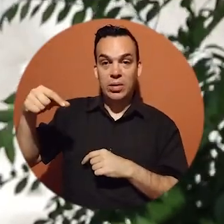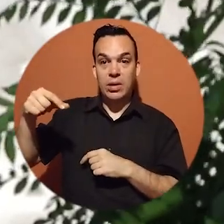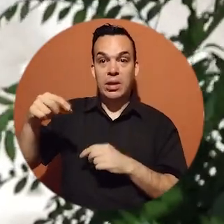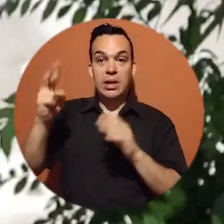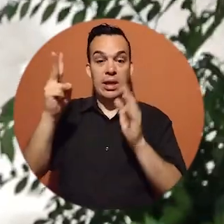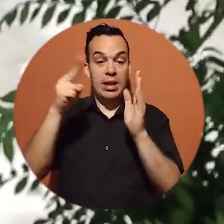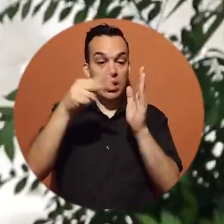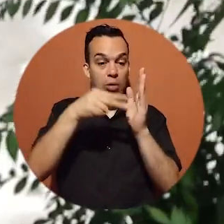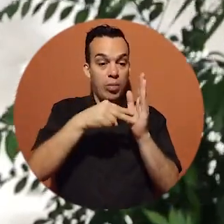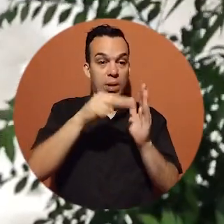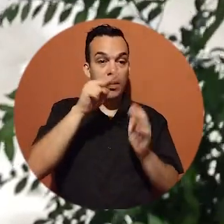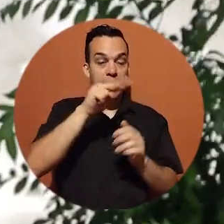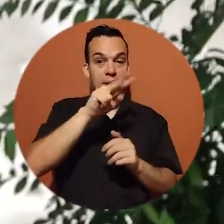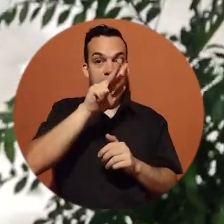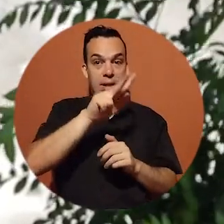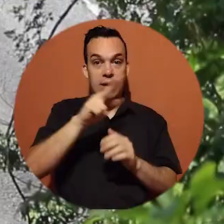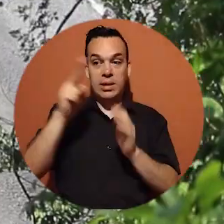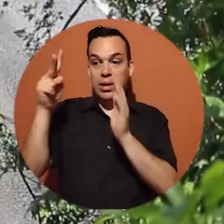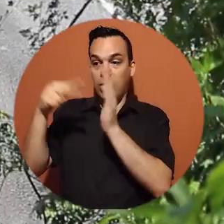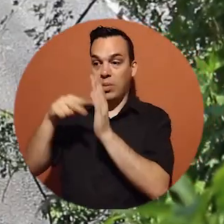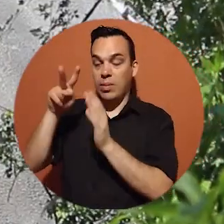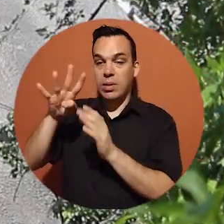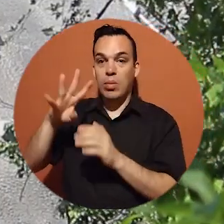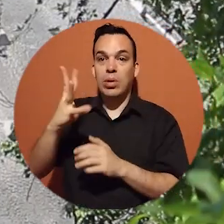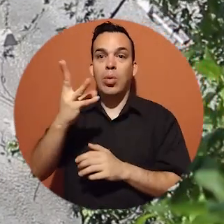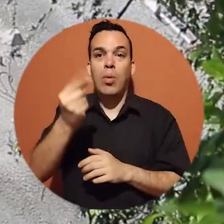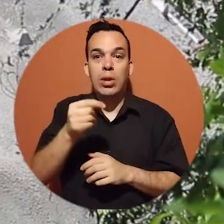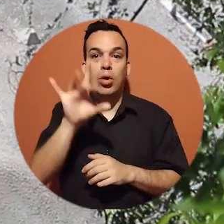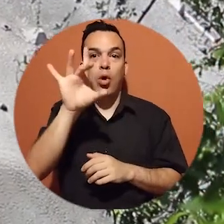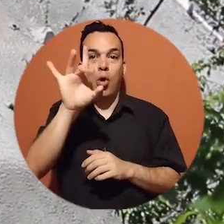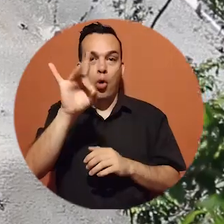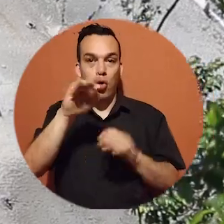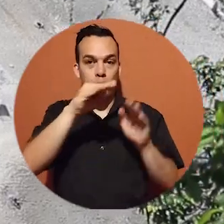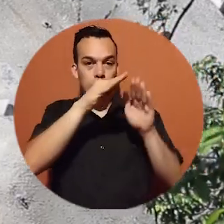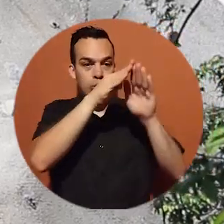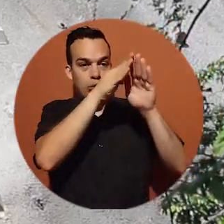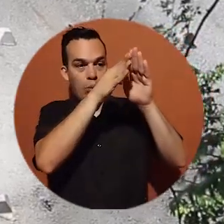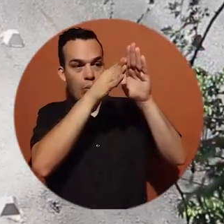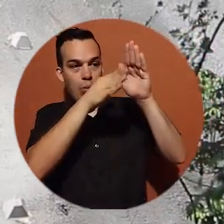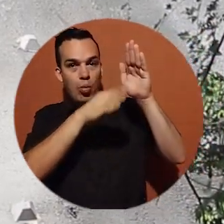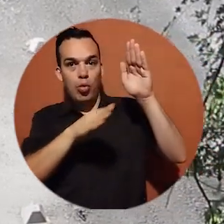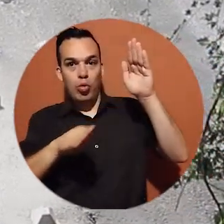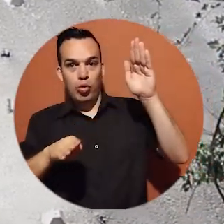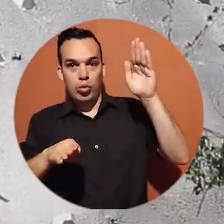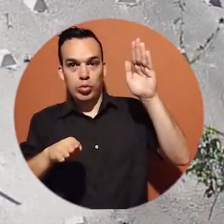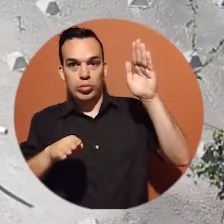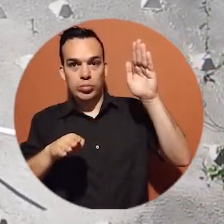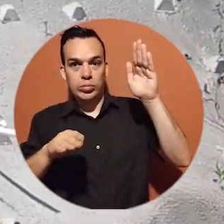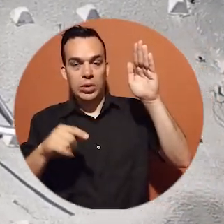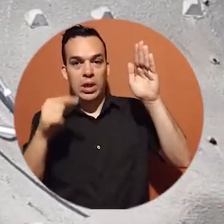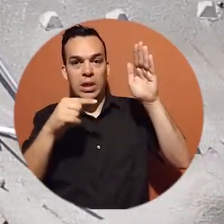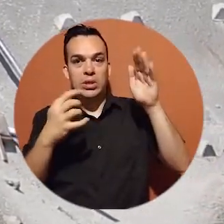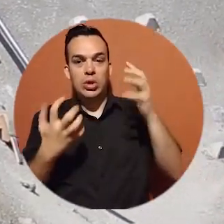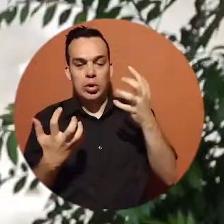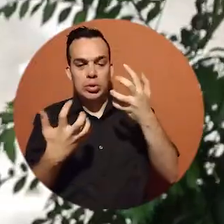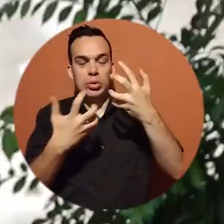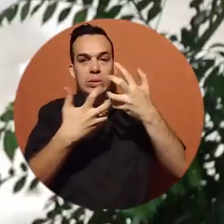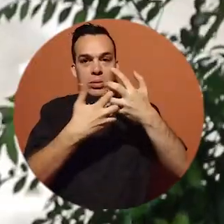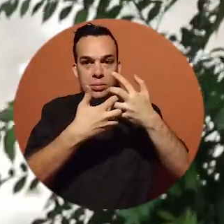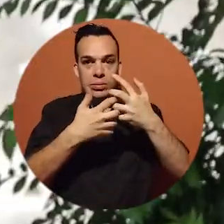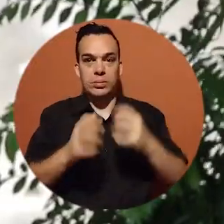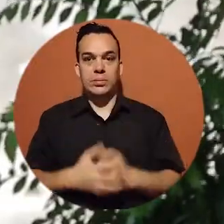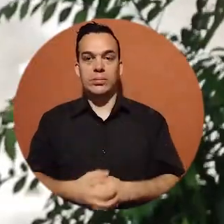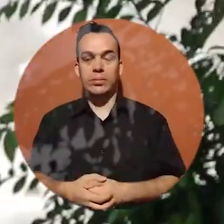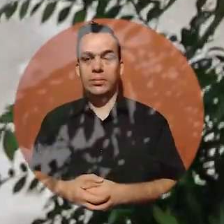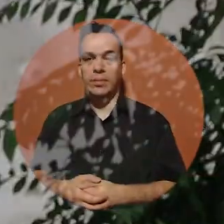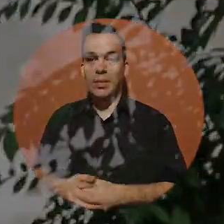lleva del 2023 al 2024 ocho muros de estabilización de taludes, dentro de esos cinco en suelo